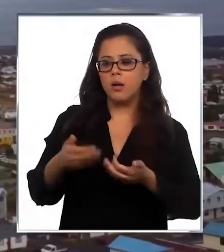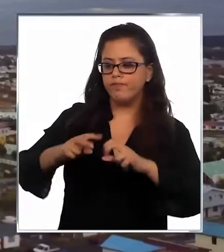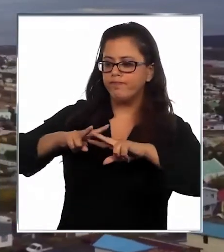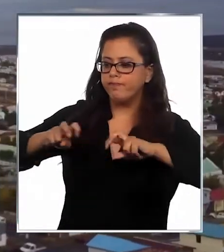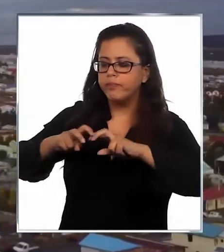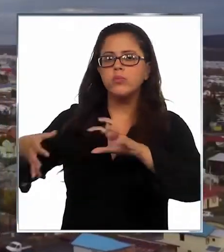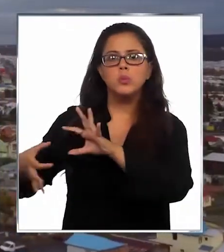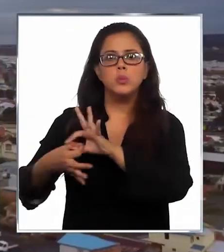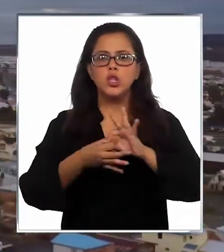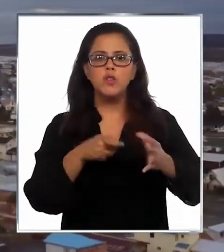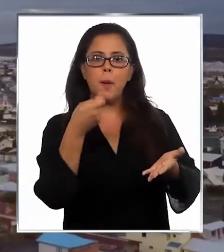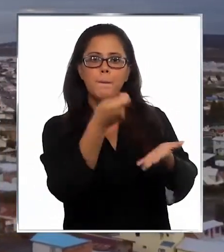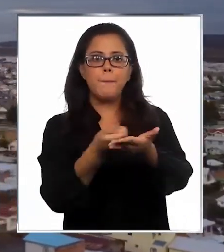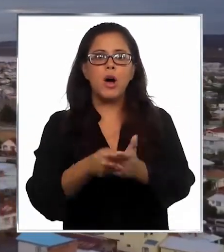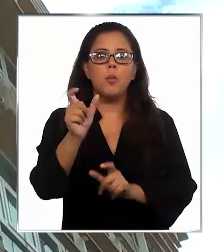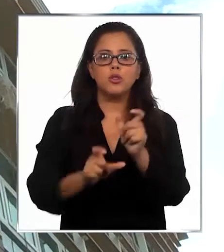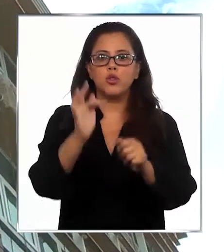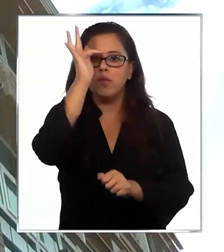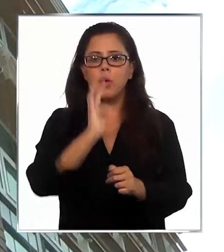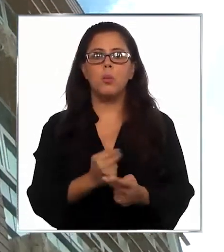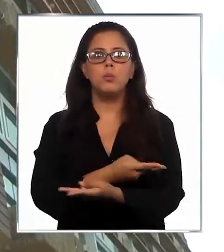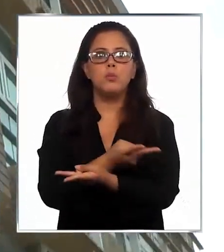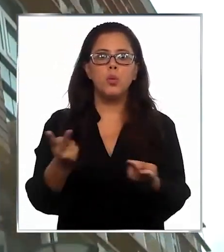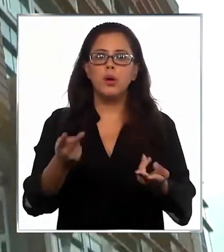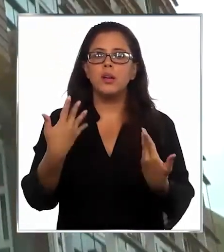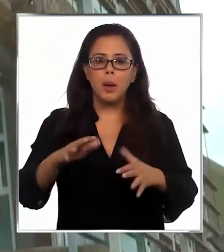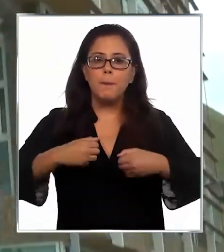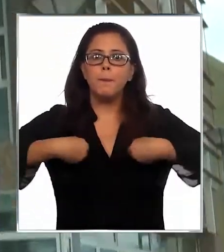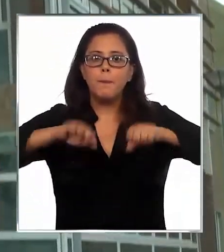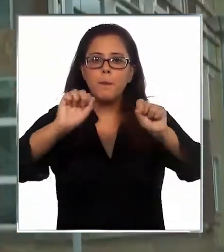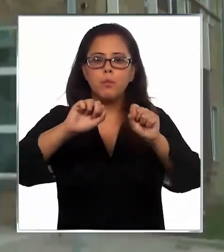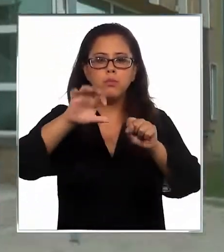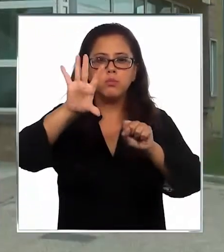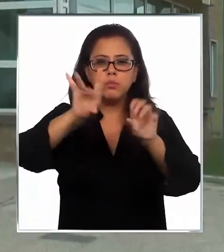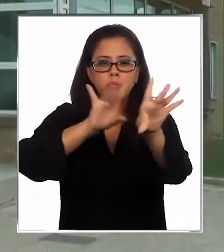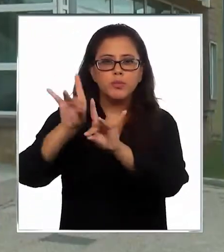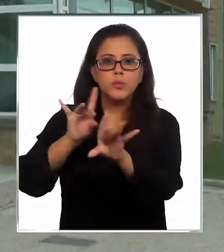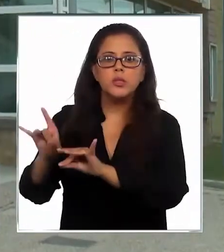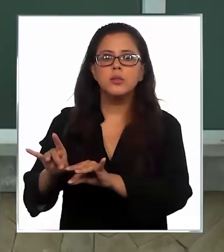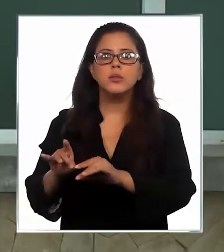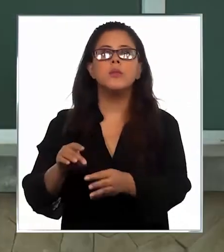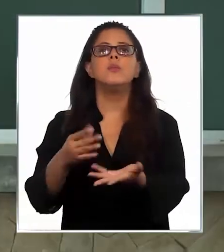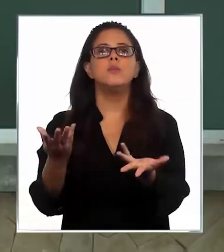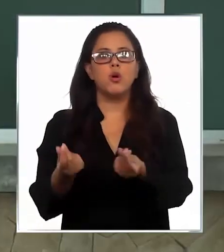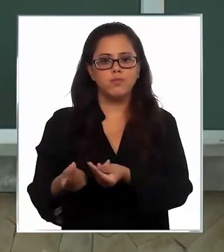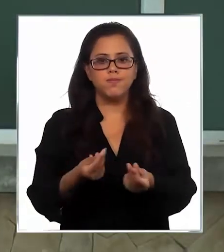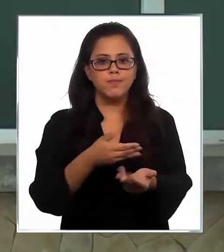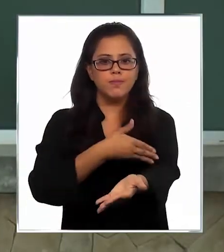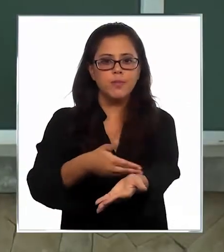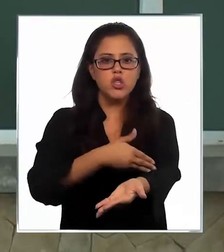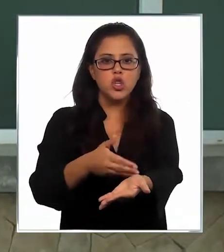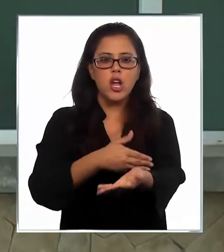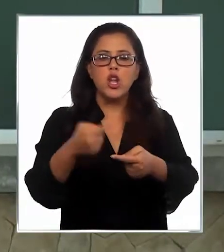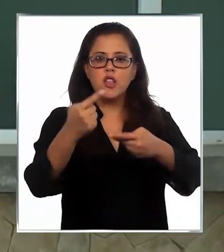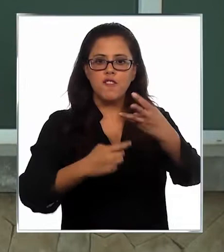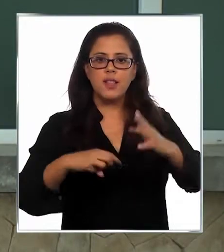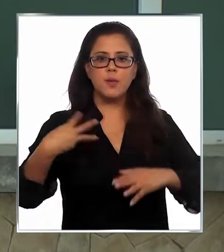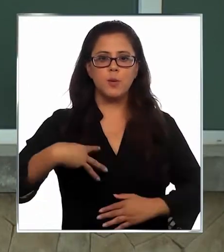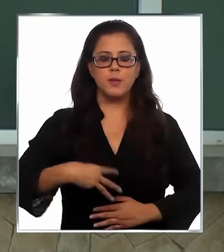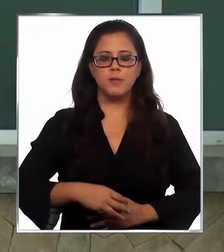pagos a funcionarios públicos para ganar las licitaciones de contratos por montos millonarios en varias municipalidades.